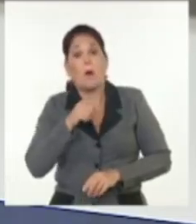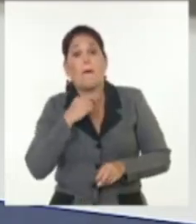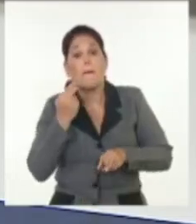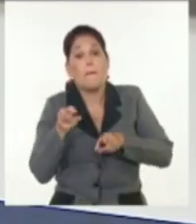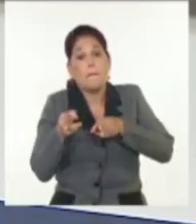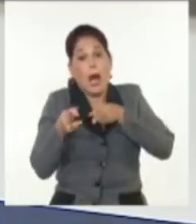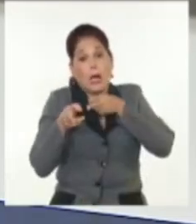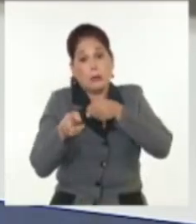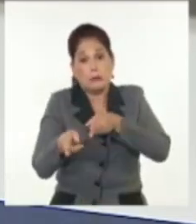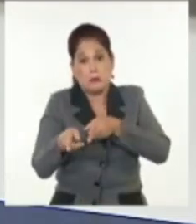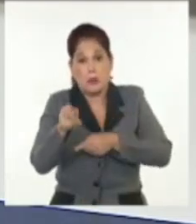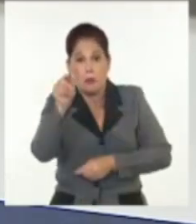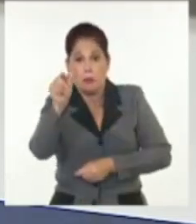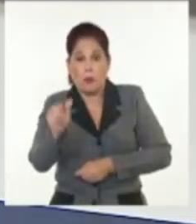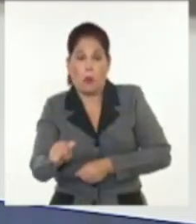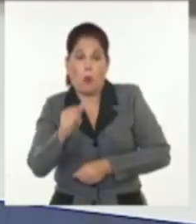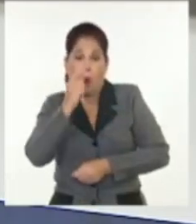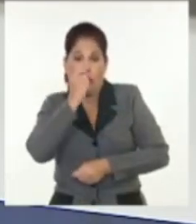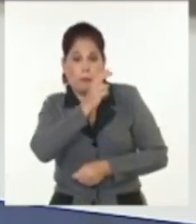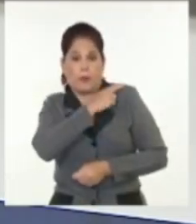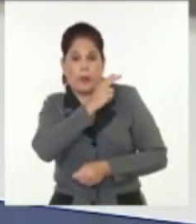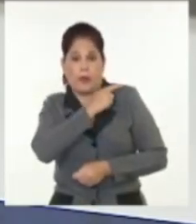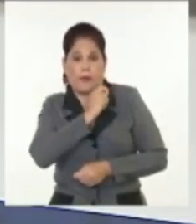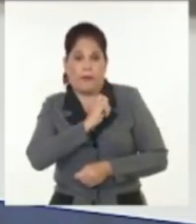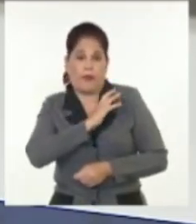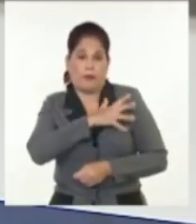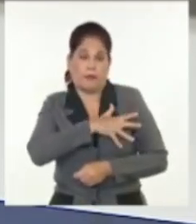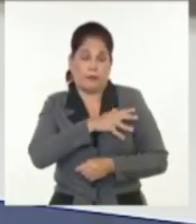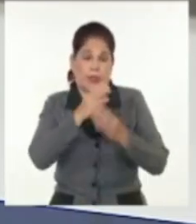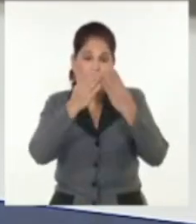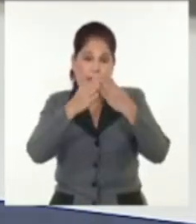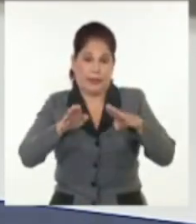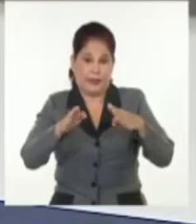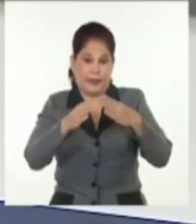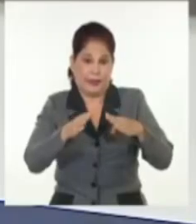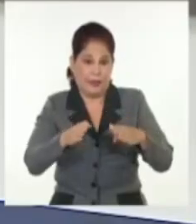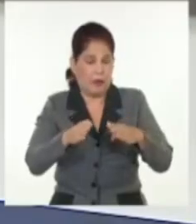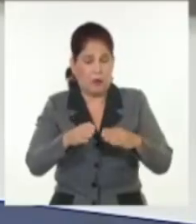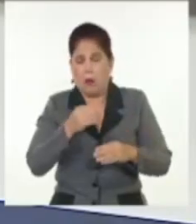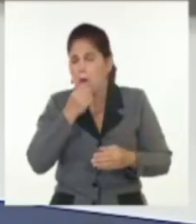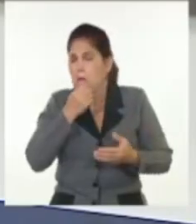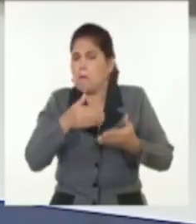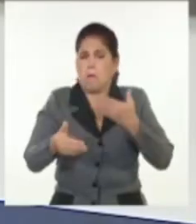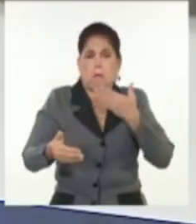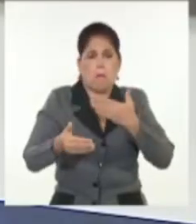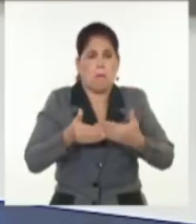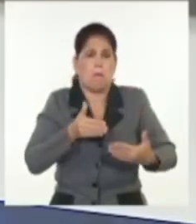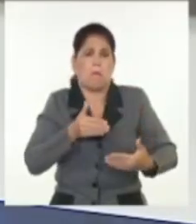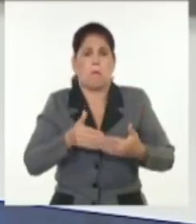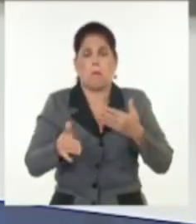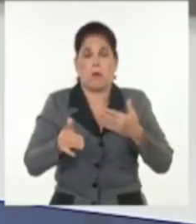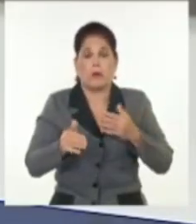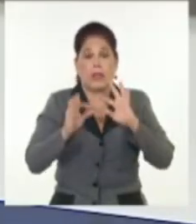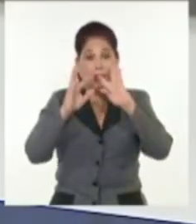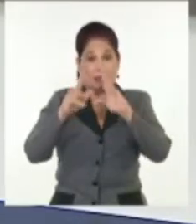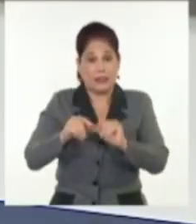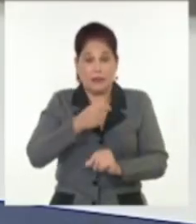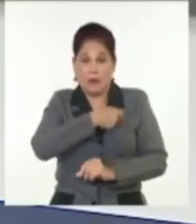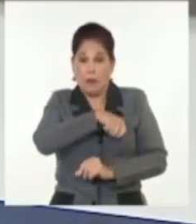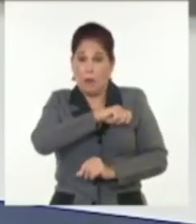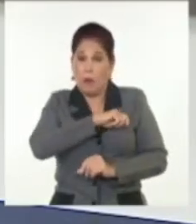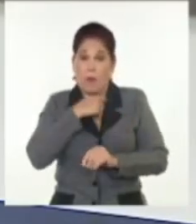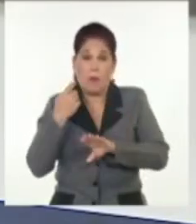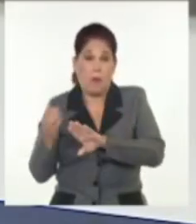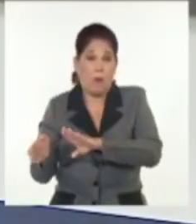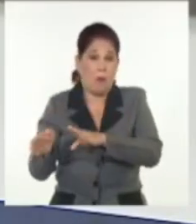cargo del movimiento libanés Esbolá para reforzar su narrativa de atacar al contrario militar cuando las cifras de civiles muertos y las